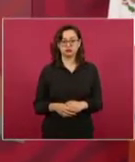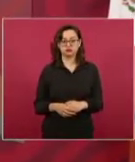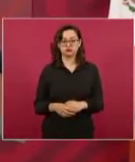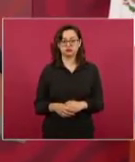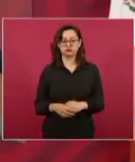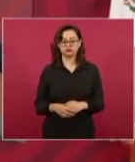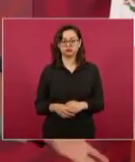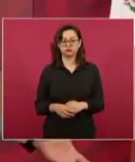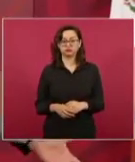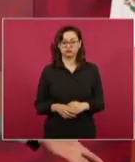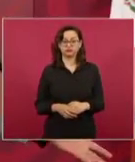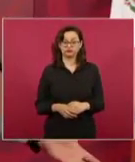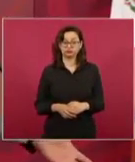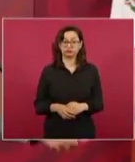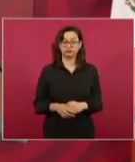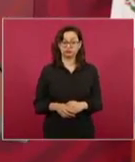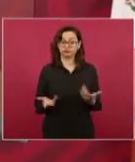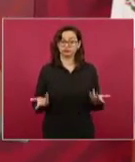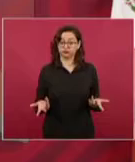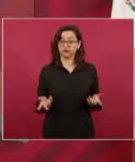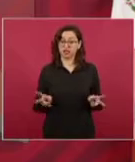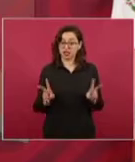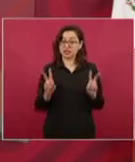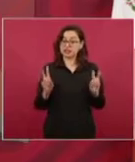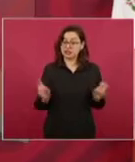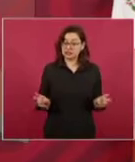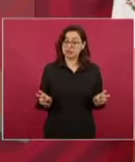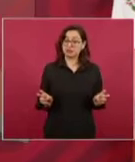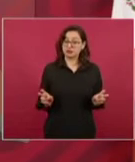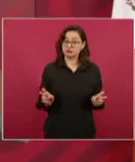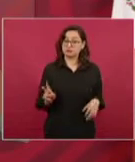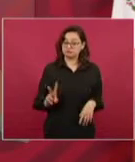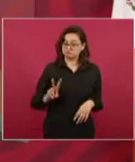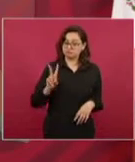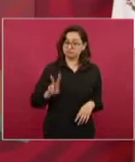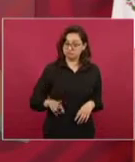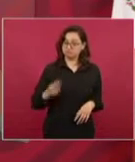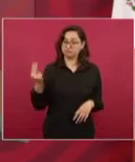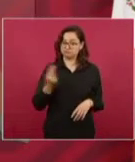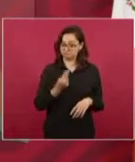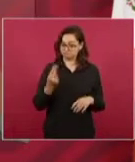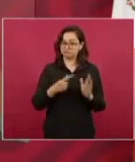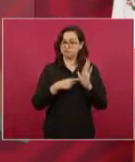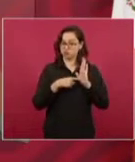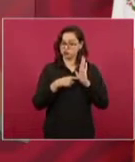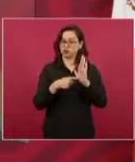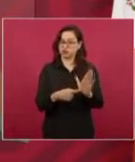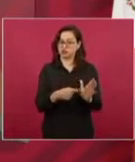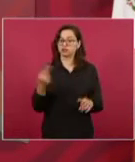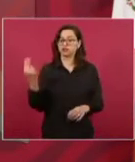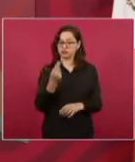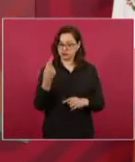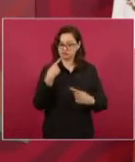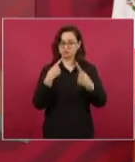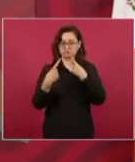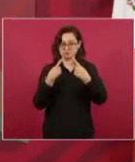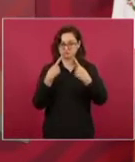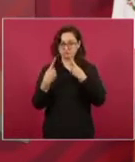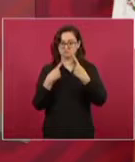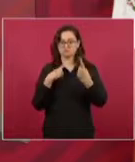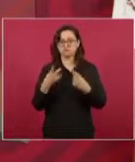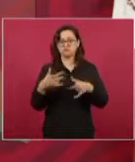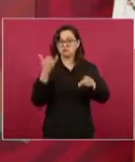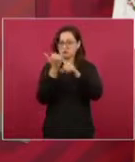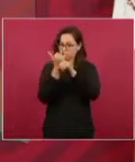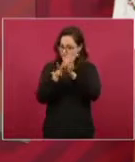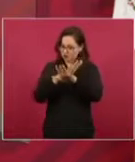Entonces, eso sí es un asunto a tratar, hacer valer el derecho a la